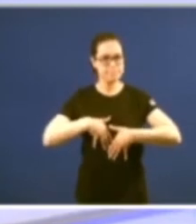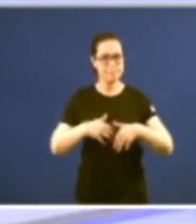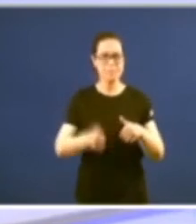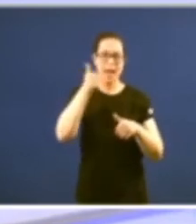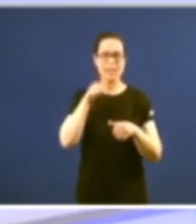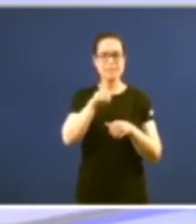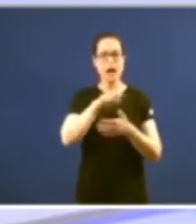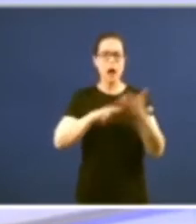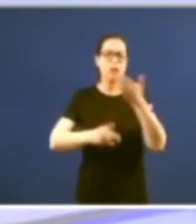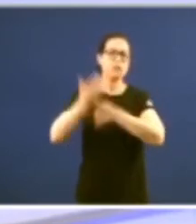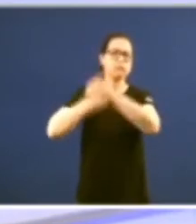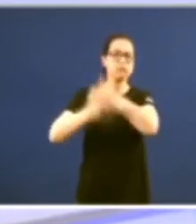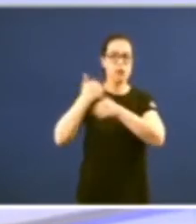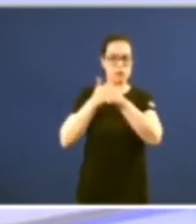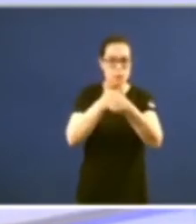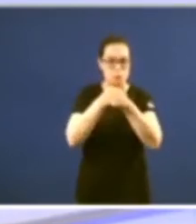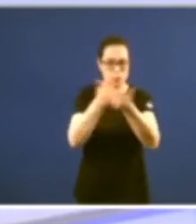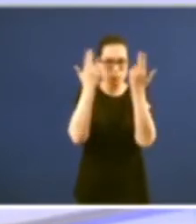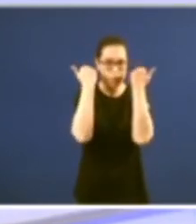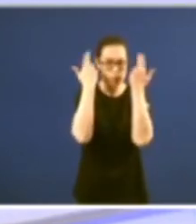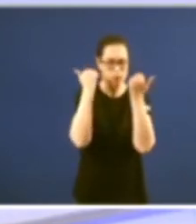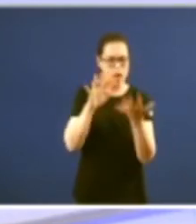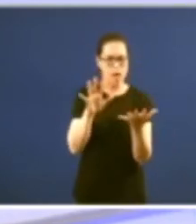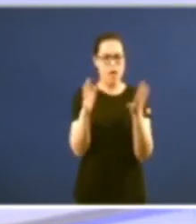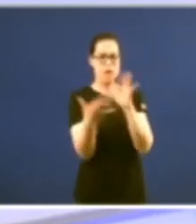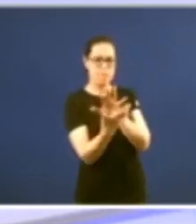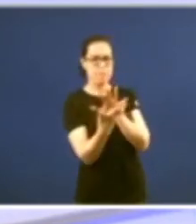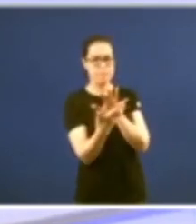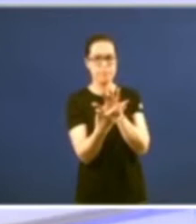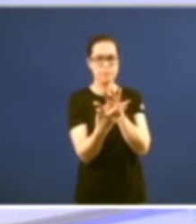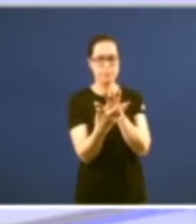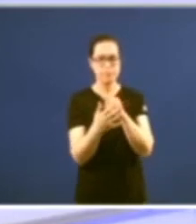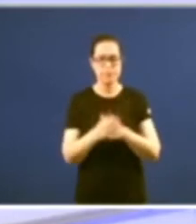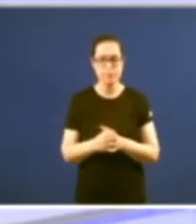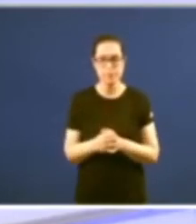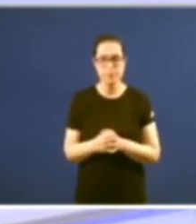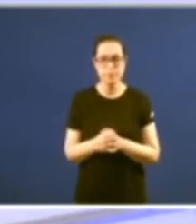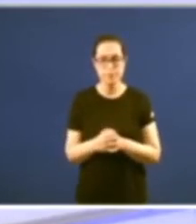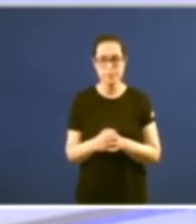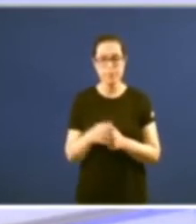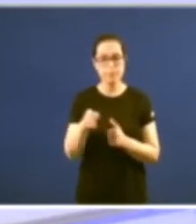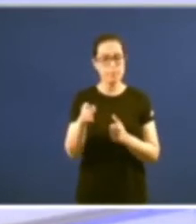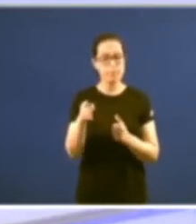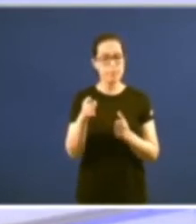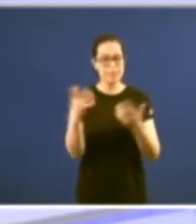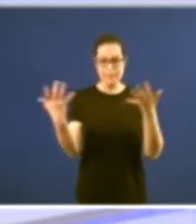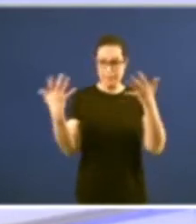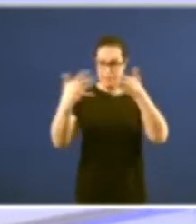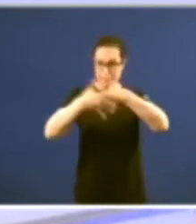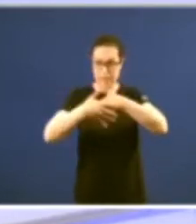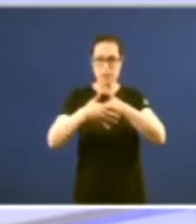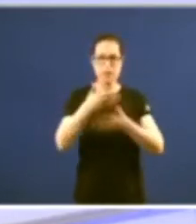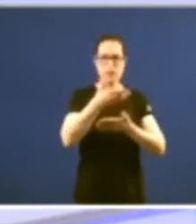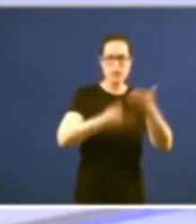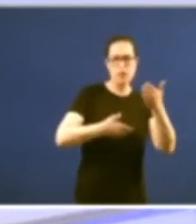respecto de outras comunidades antes que por convicción nas bondades do autogoverno foi unha fórmula a do agravio a do agravio